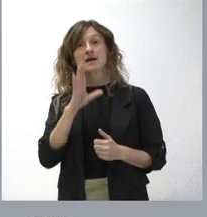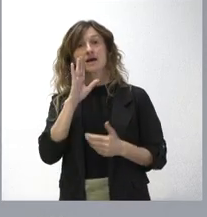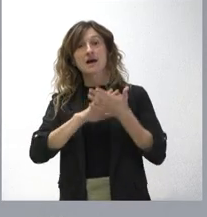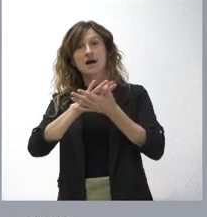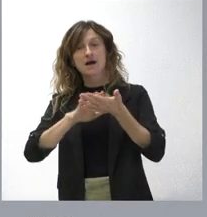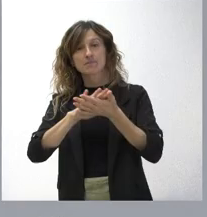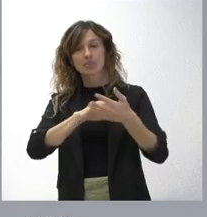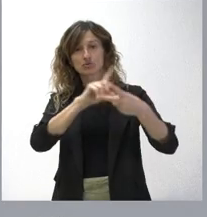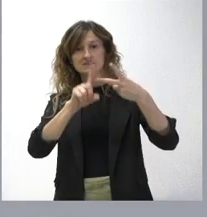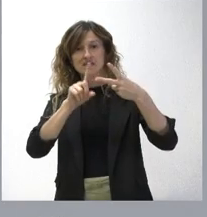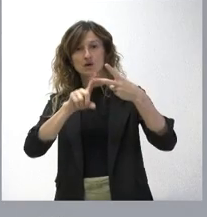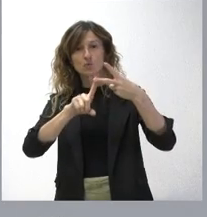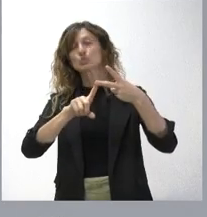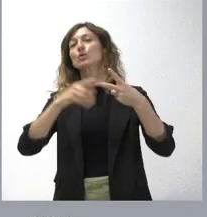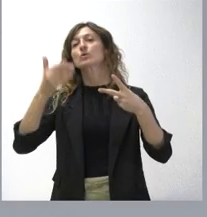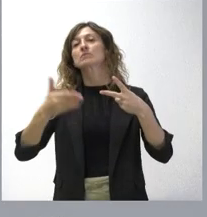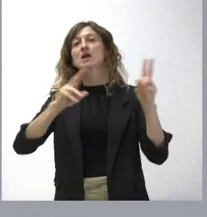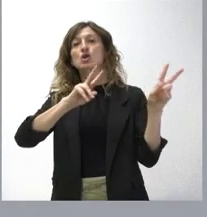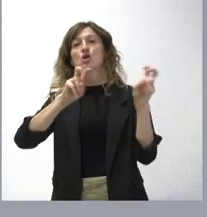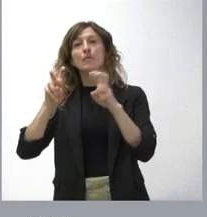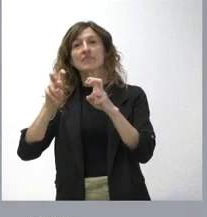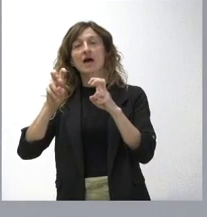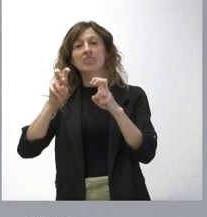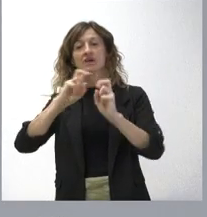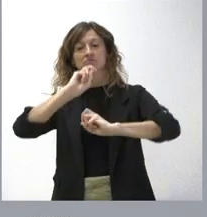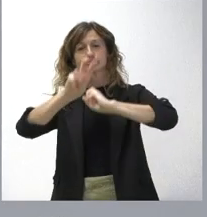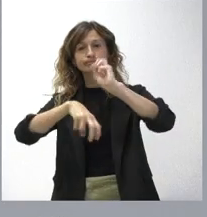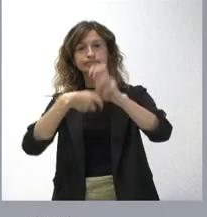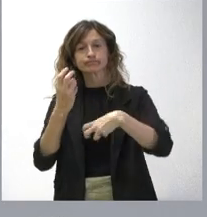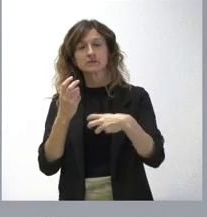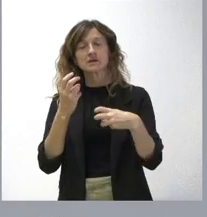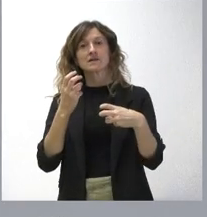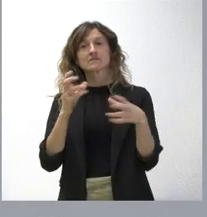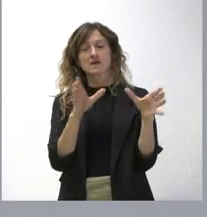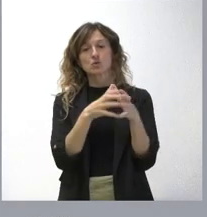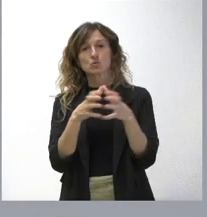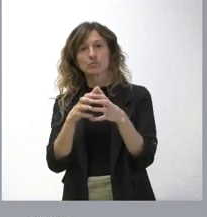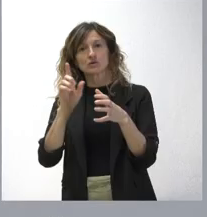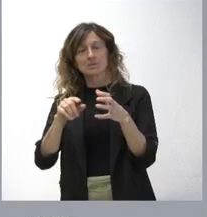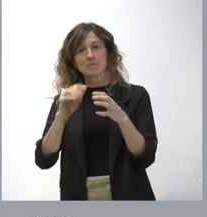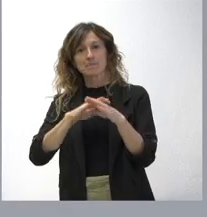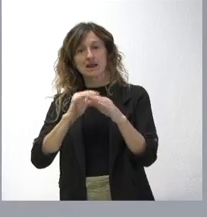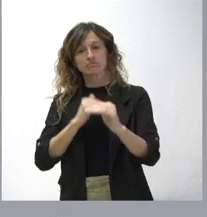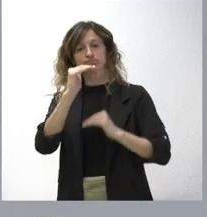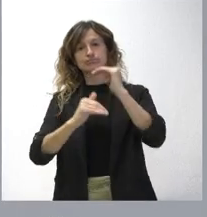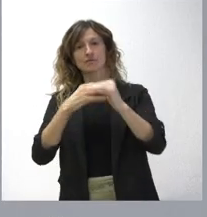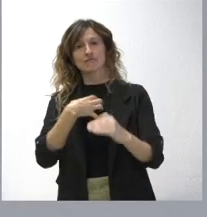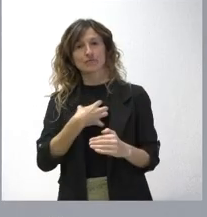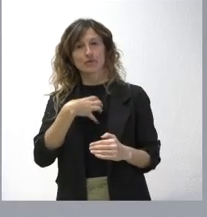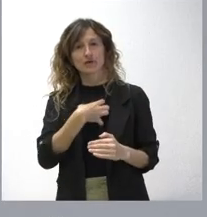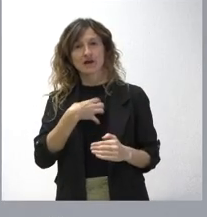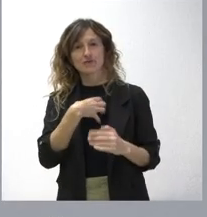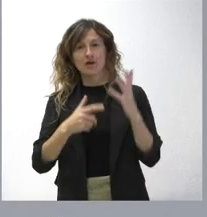hay una segunda importante novedad, que es la reestructuración de los cuerpos y escalas de funcionarios de la